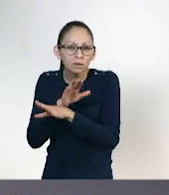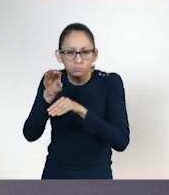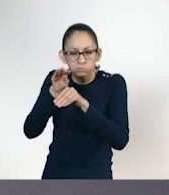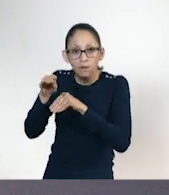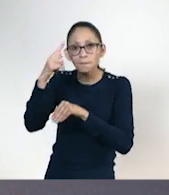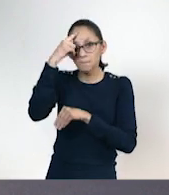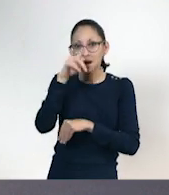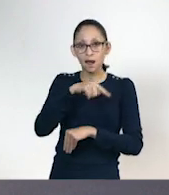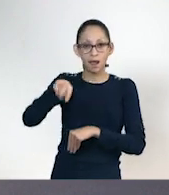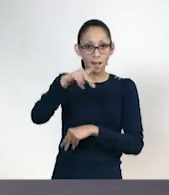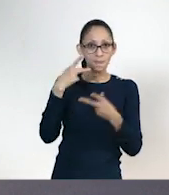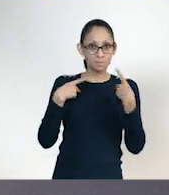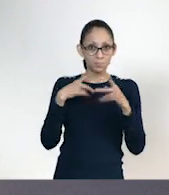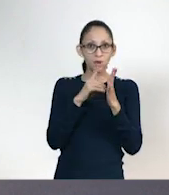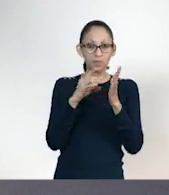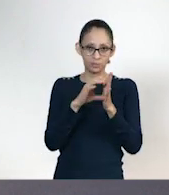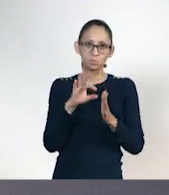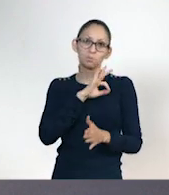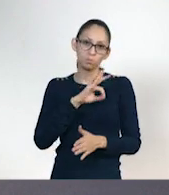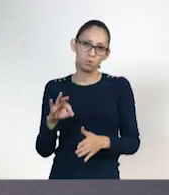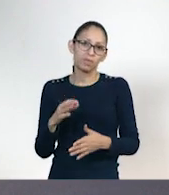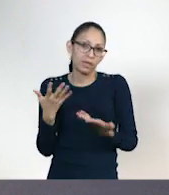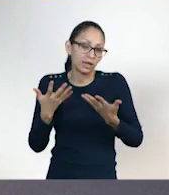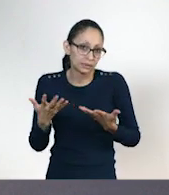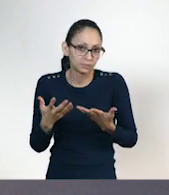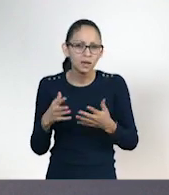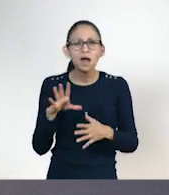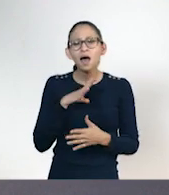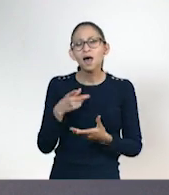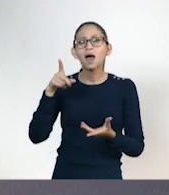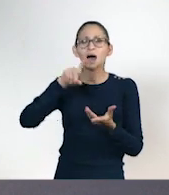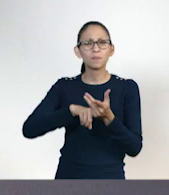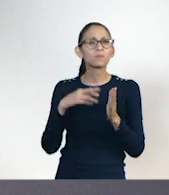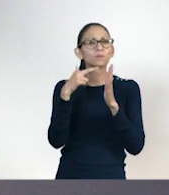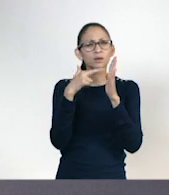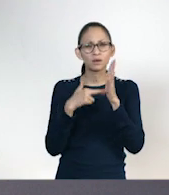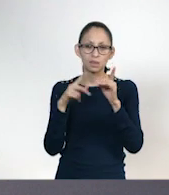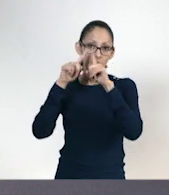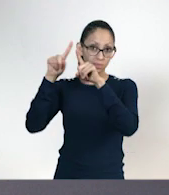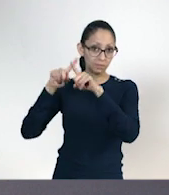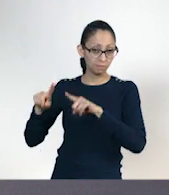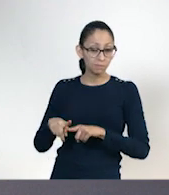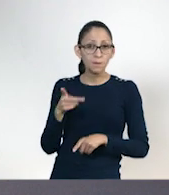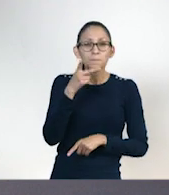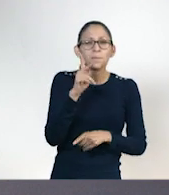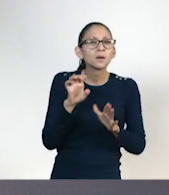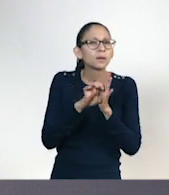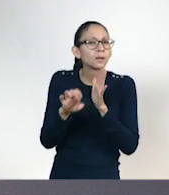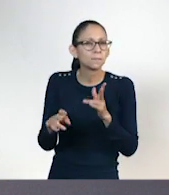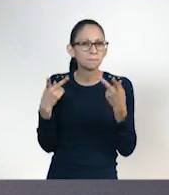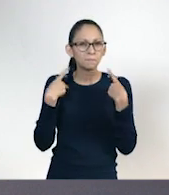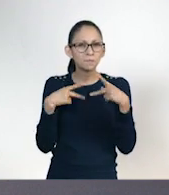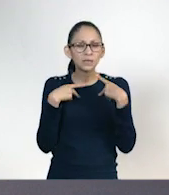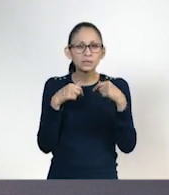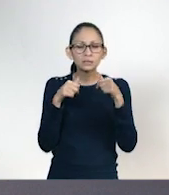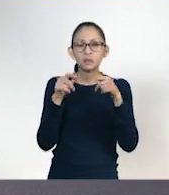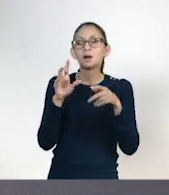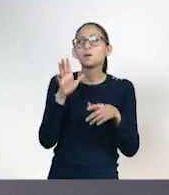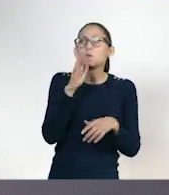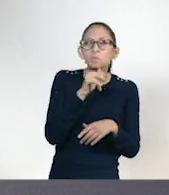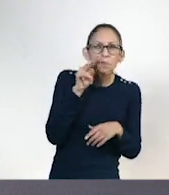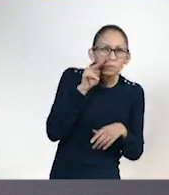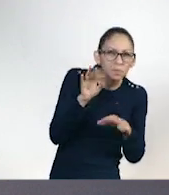Existen reglas distintas. Ok. Pero, por ejemplo, para las personas con debilidad visual o